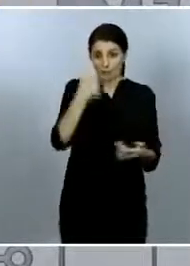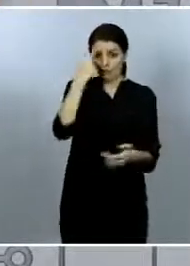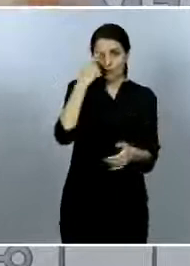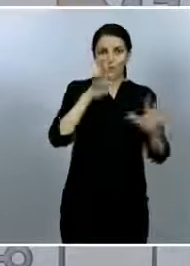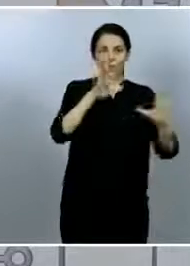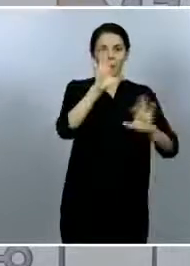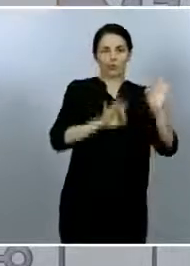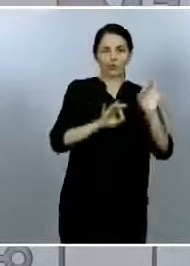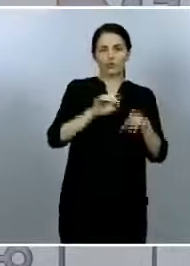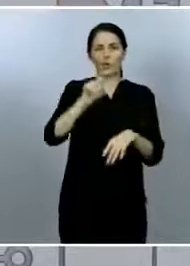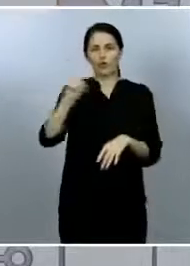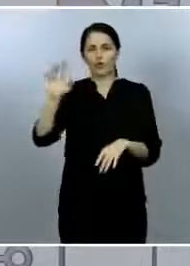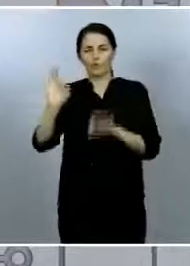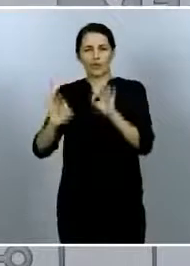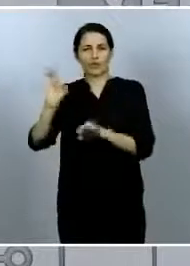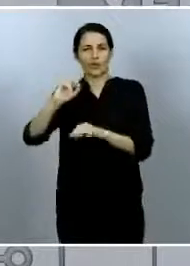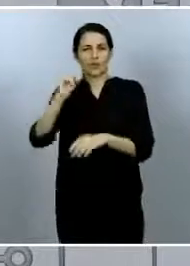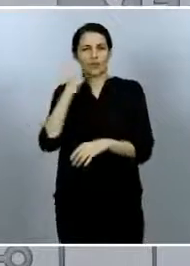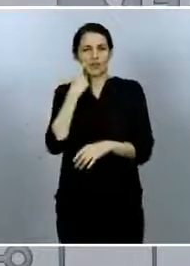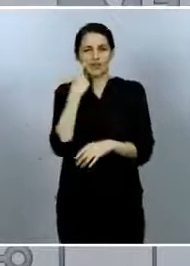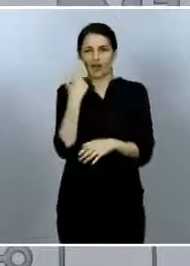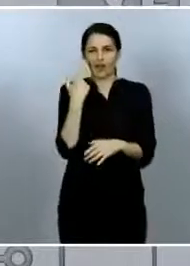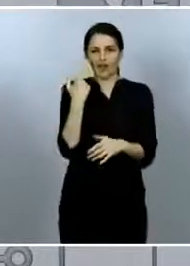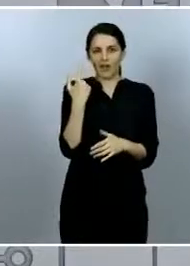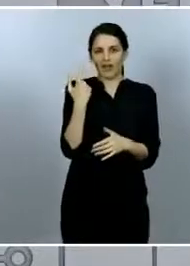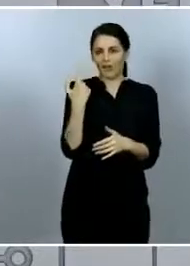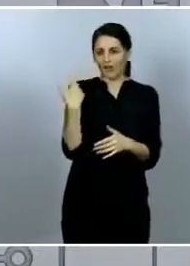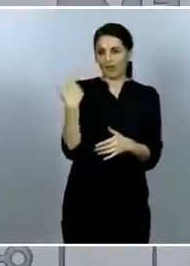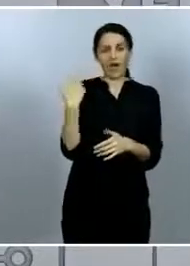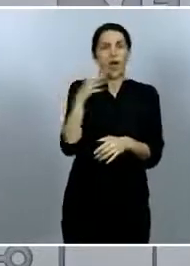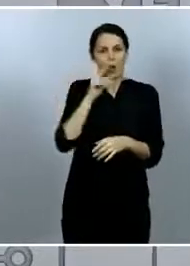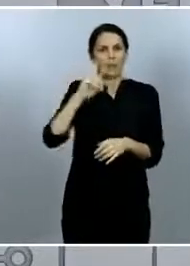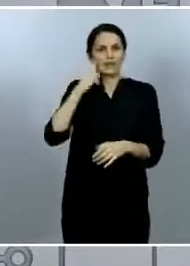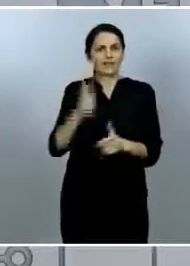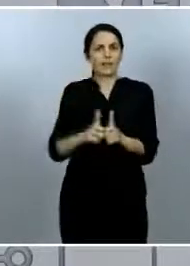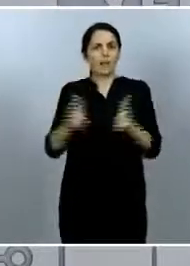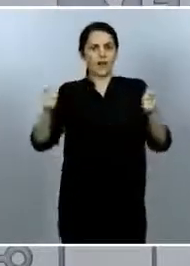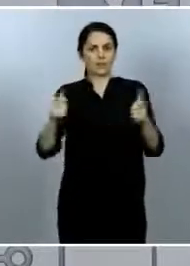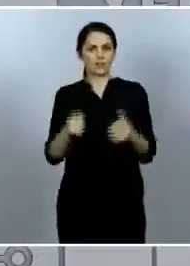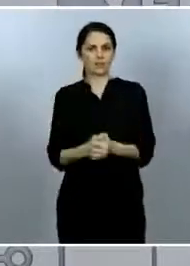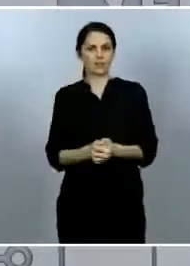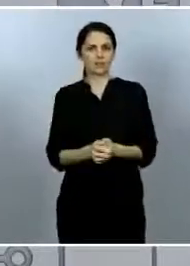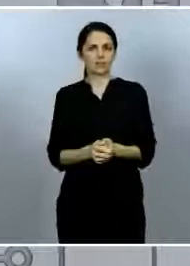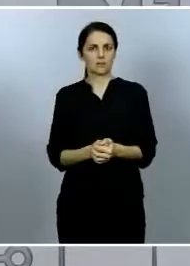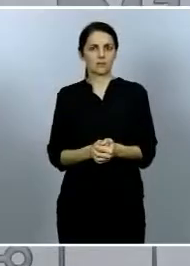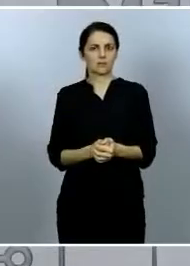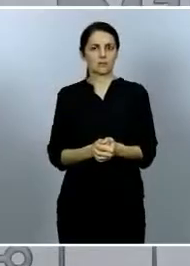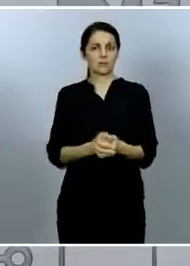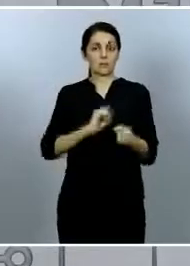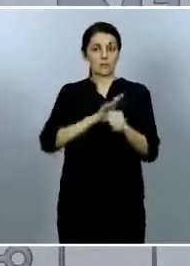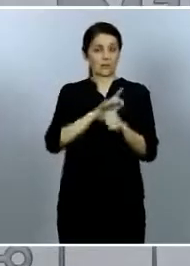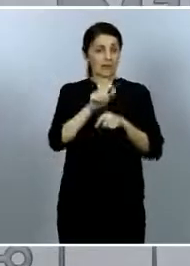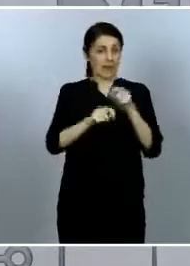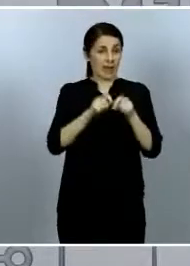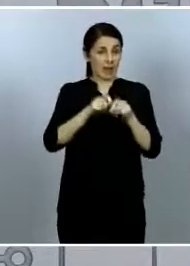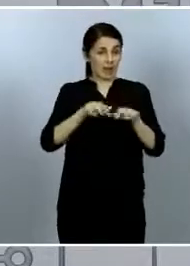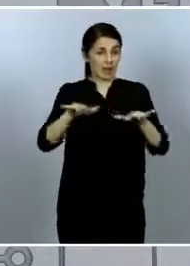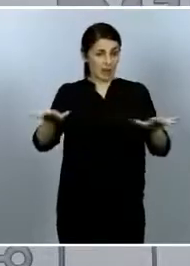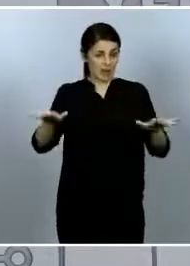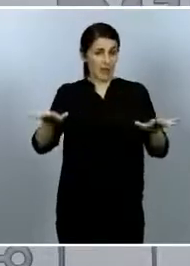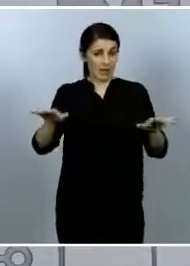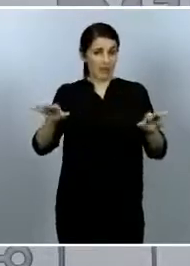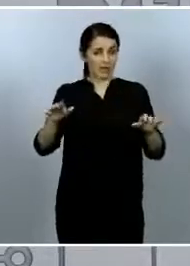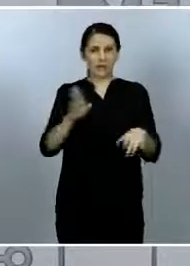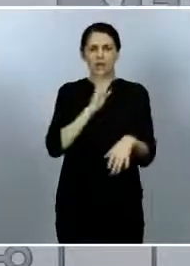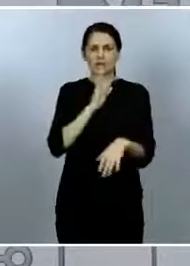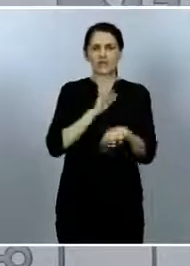que estábamos detectando hasta hace nada en toda la epidemia como les digo hemos detectado aproximadamente 11-12% del total de casos del